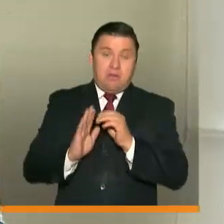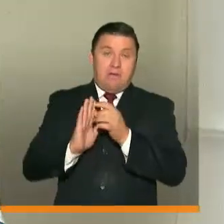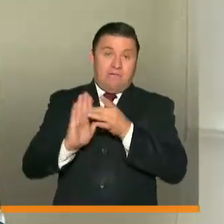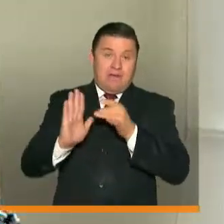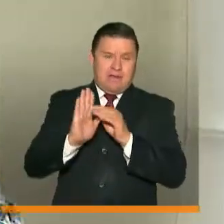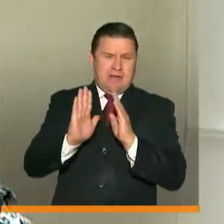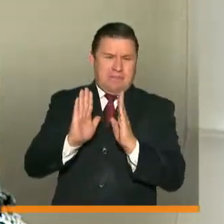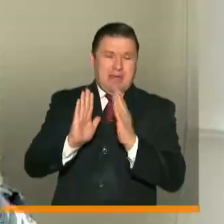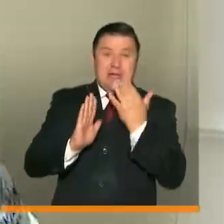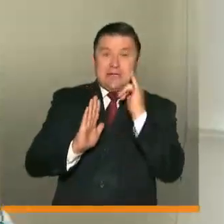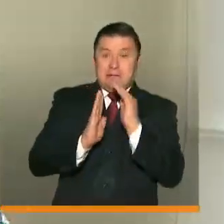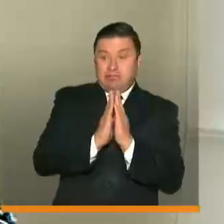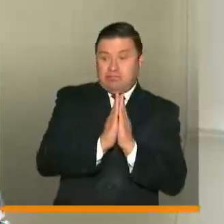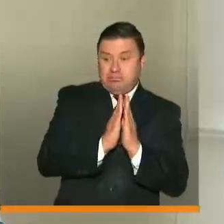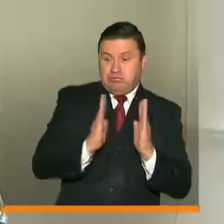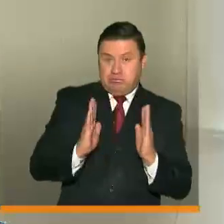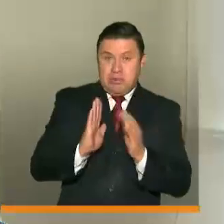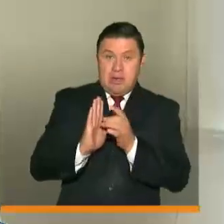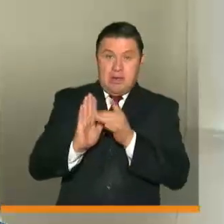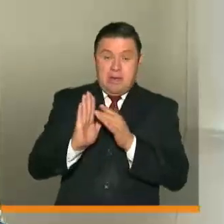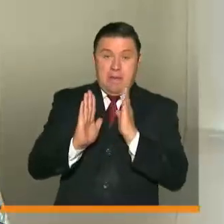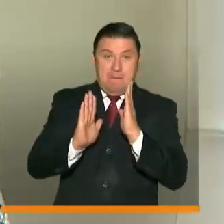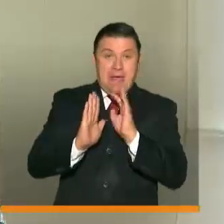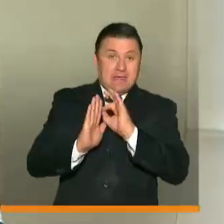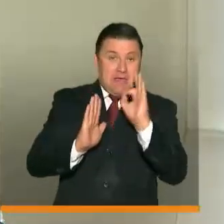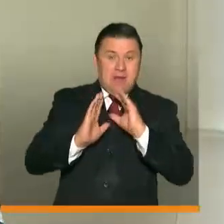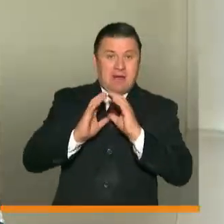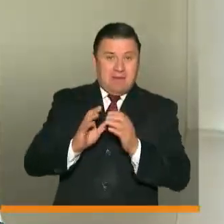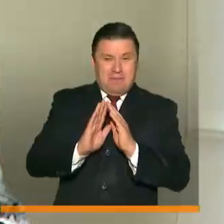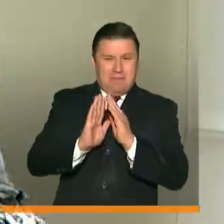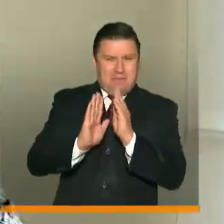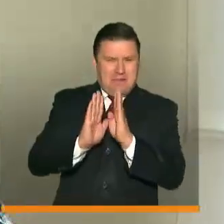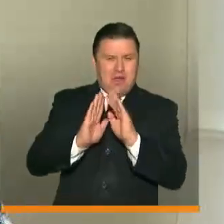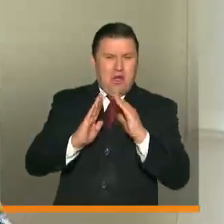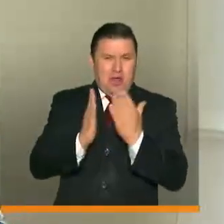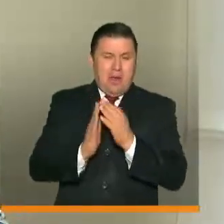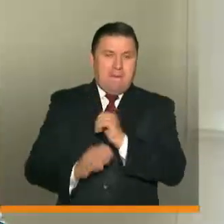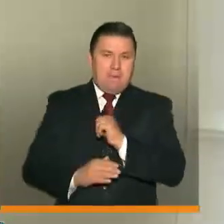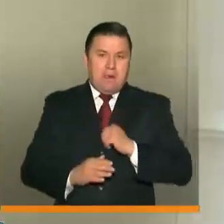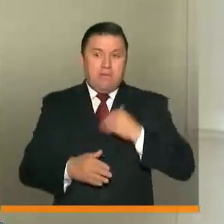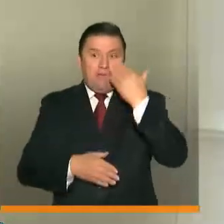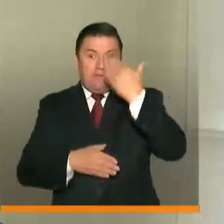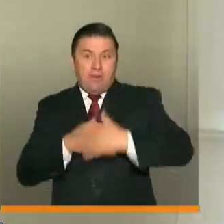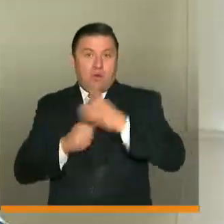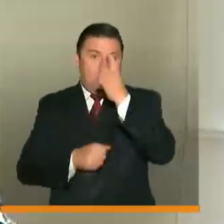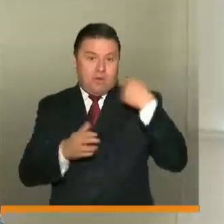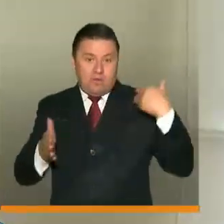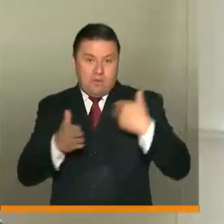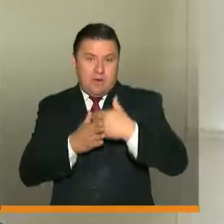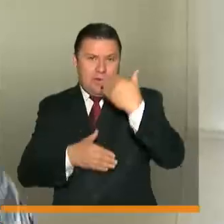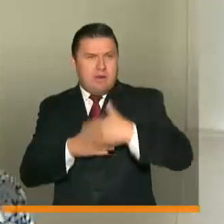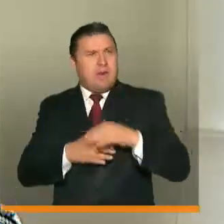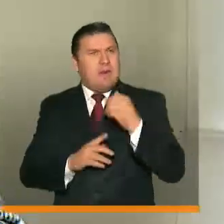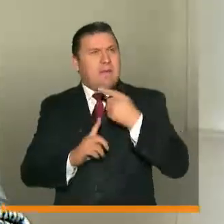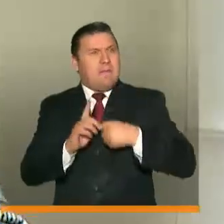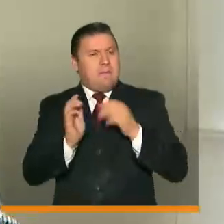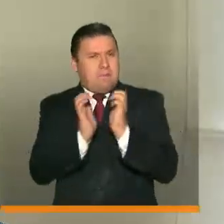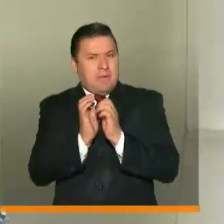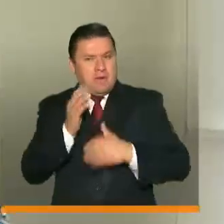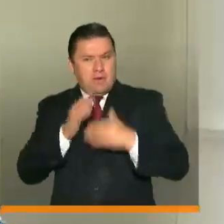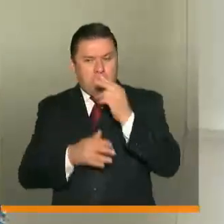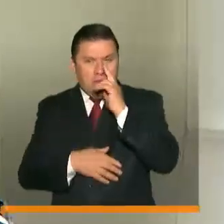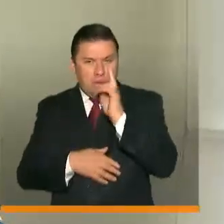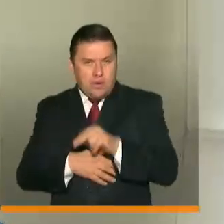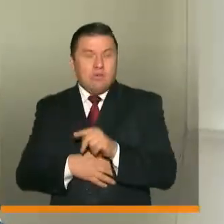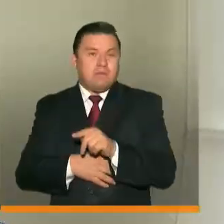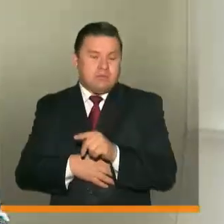B, ustedes saben que ya están, quienes cursan en calendario B, colegios privados, están por terminar ya su año escolar, entre finales de mayo, principios